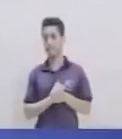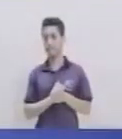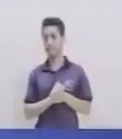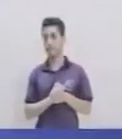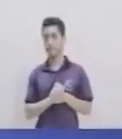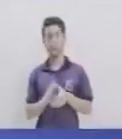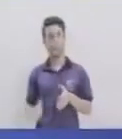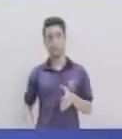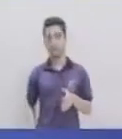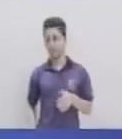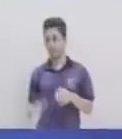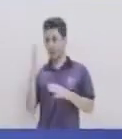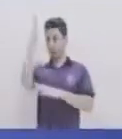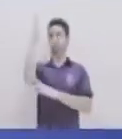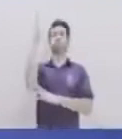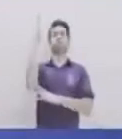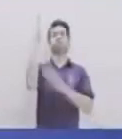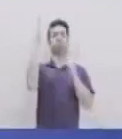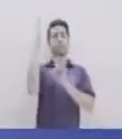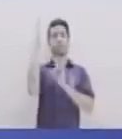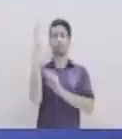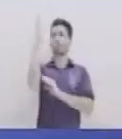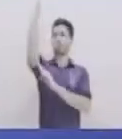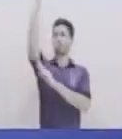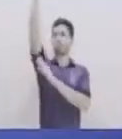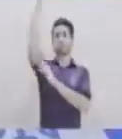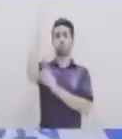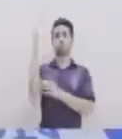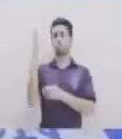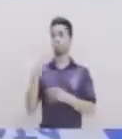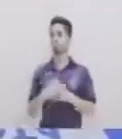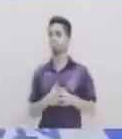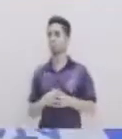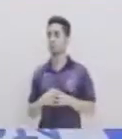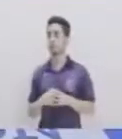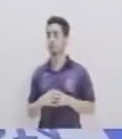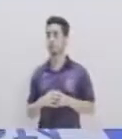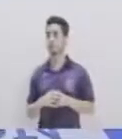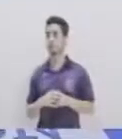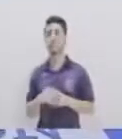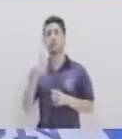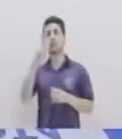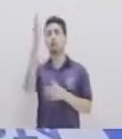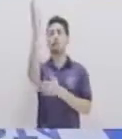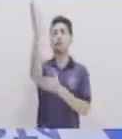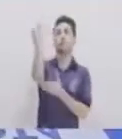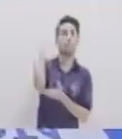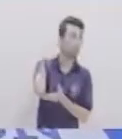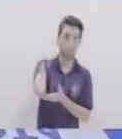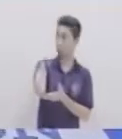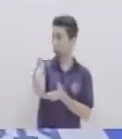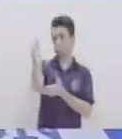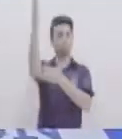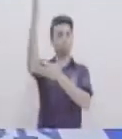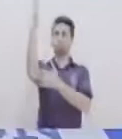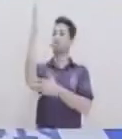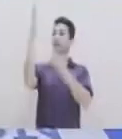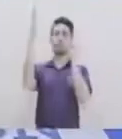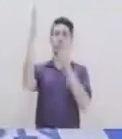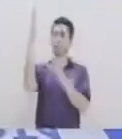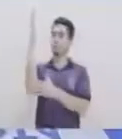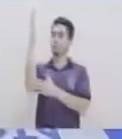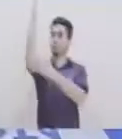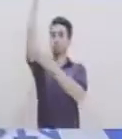Bien arriba La pierna recta Si Uno de los errores Es bajar la pierna Acá Entonces vamos a